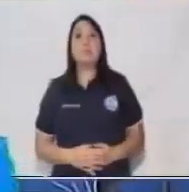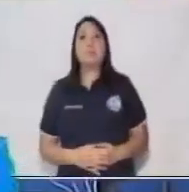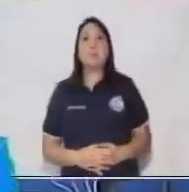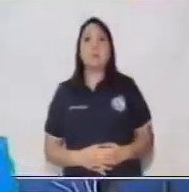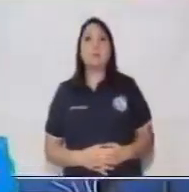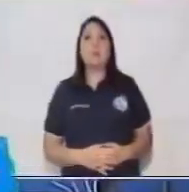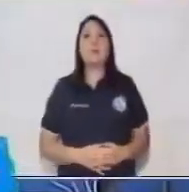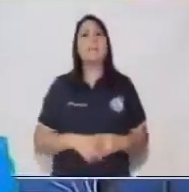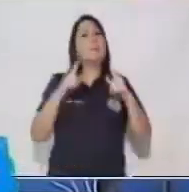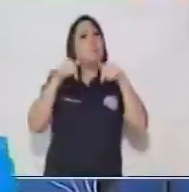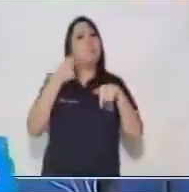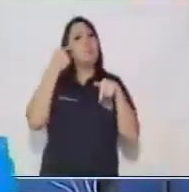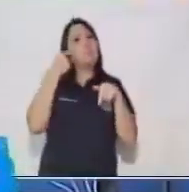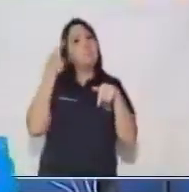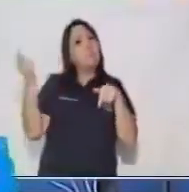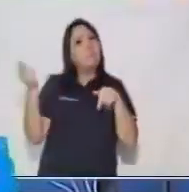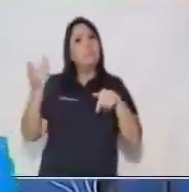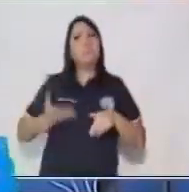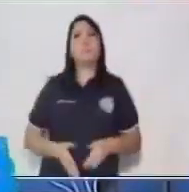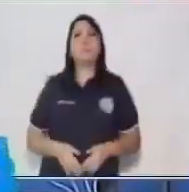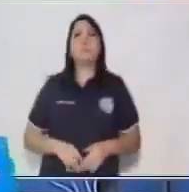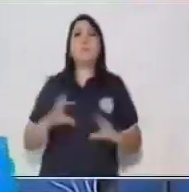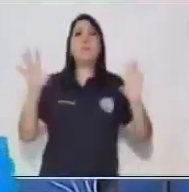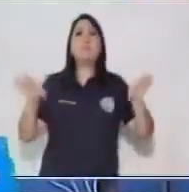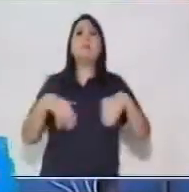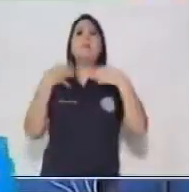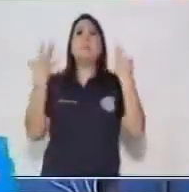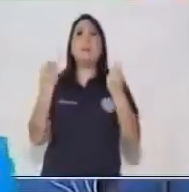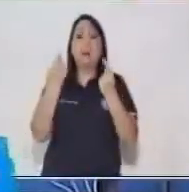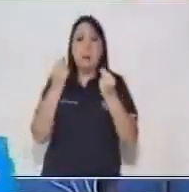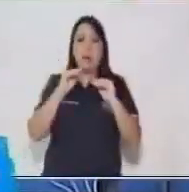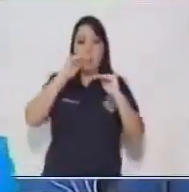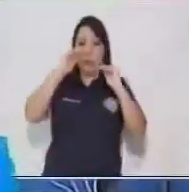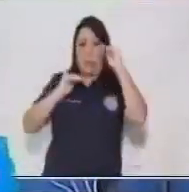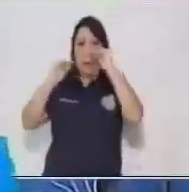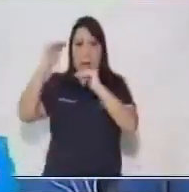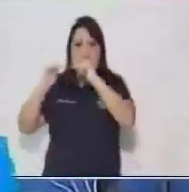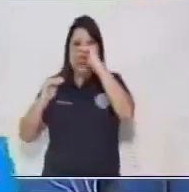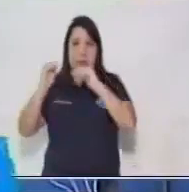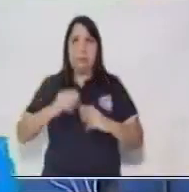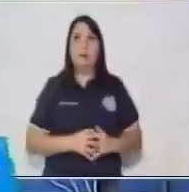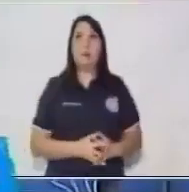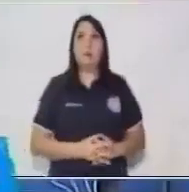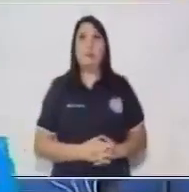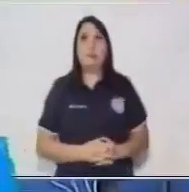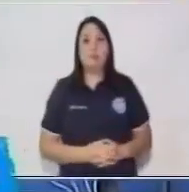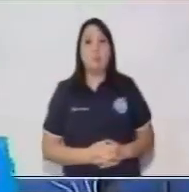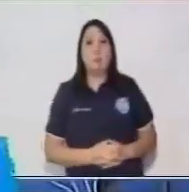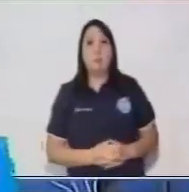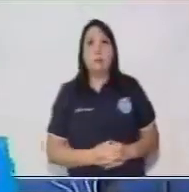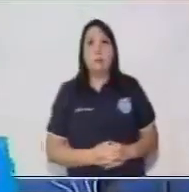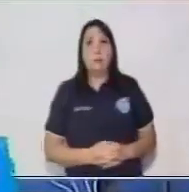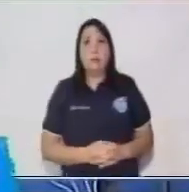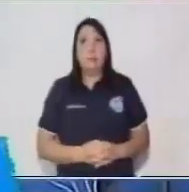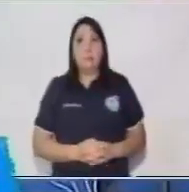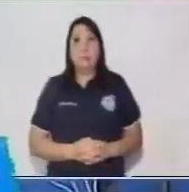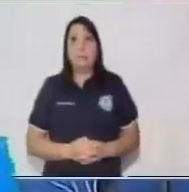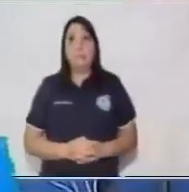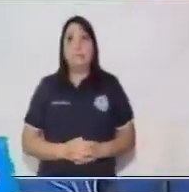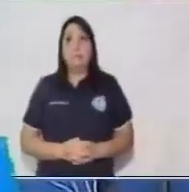Ahora veamos cómo realizar los cálculos. Y son de la siguiente manera.